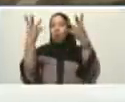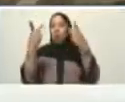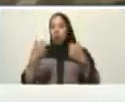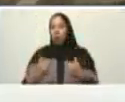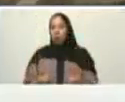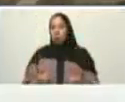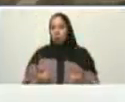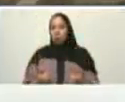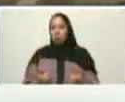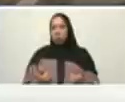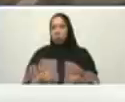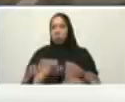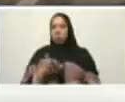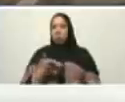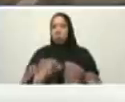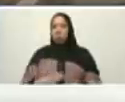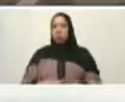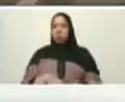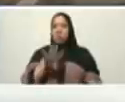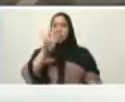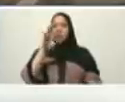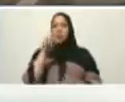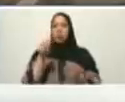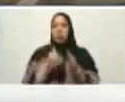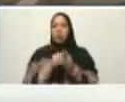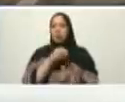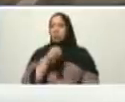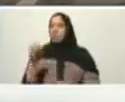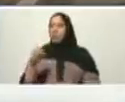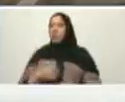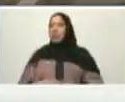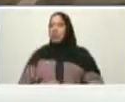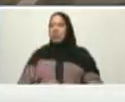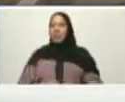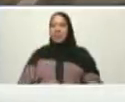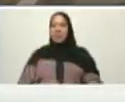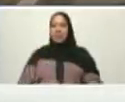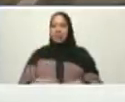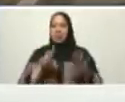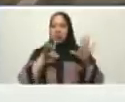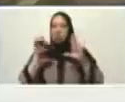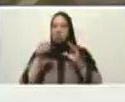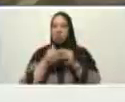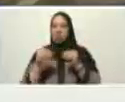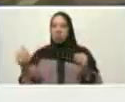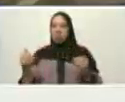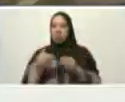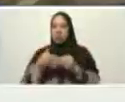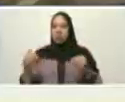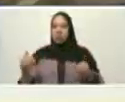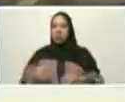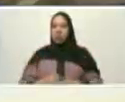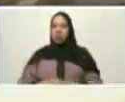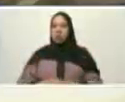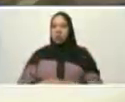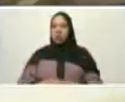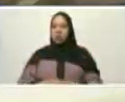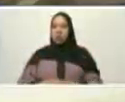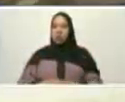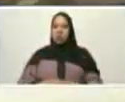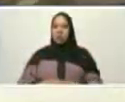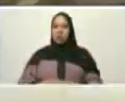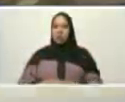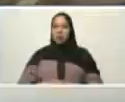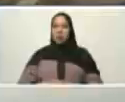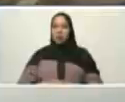entregando 50 mil 60 mil 80 mil dólares a reaza podría ser tú